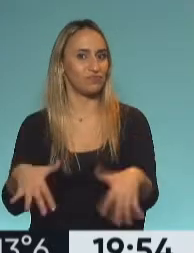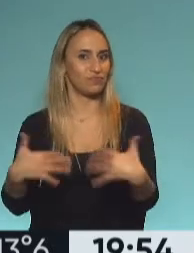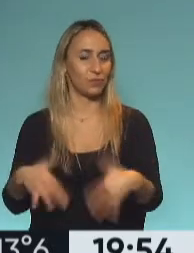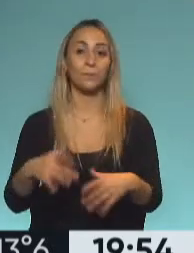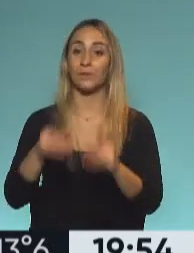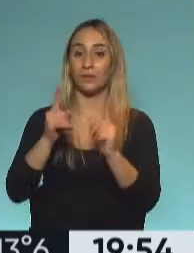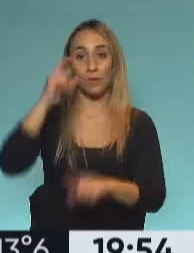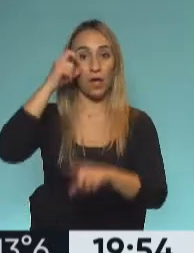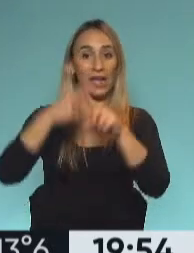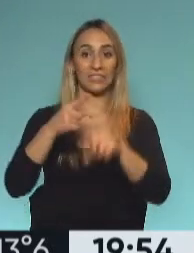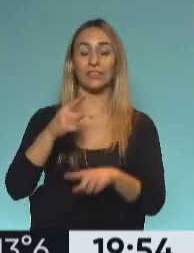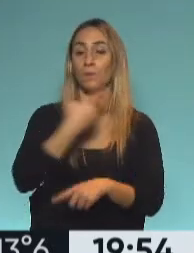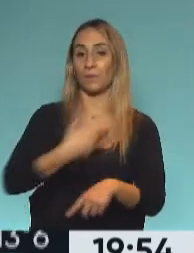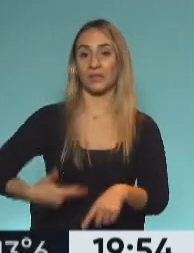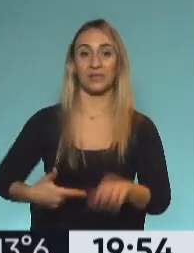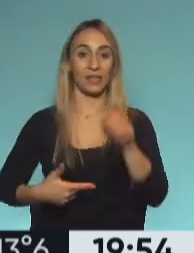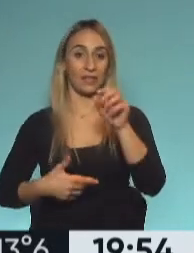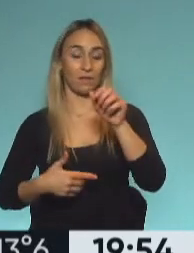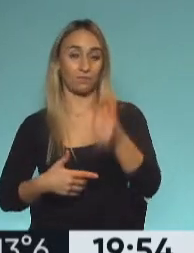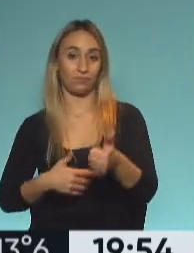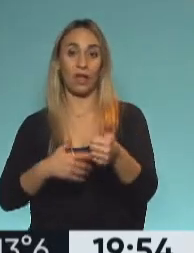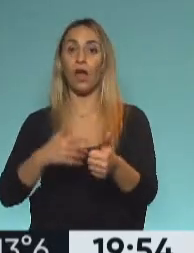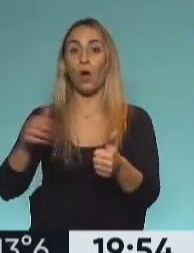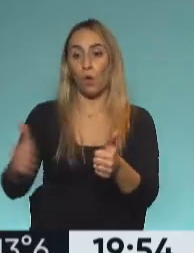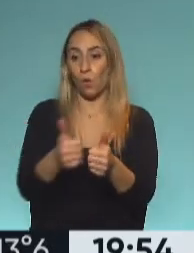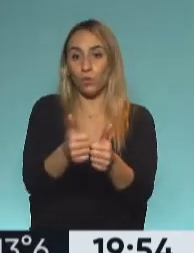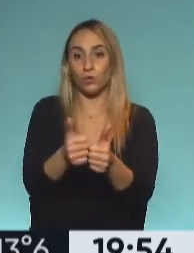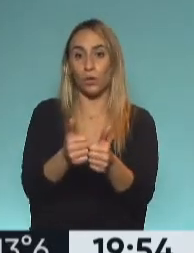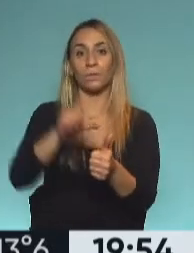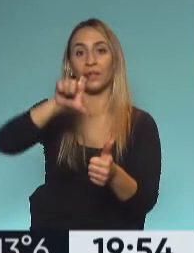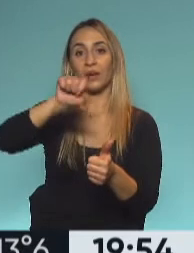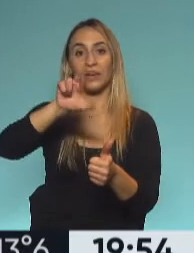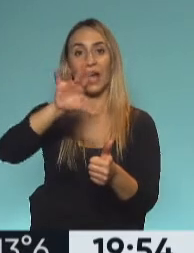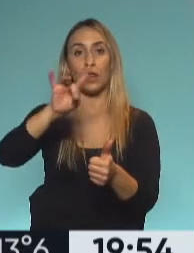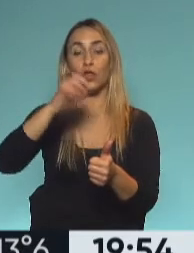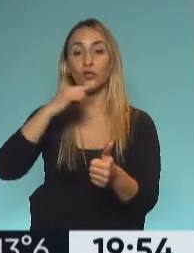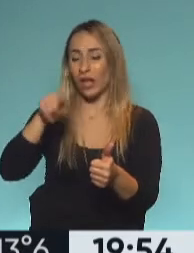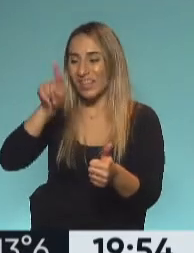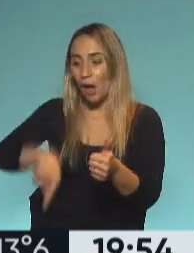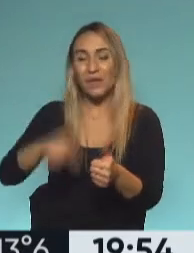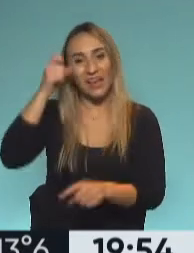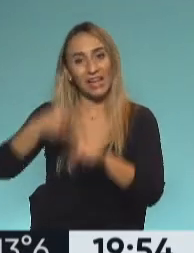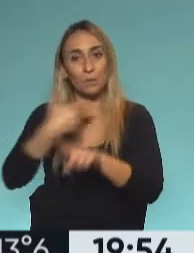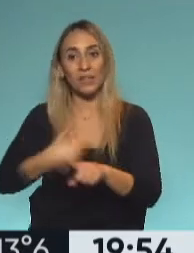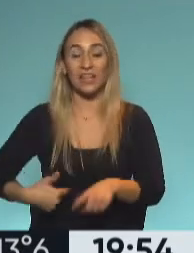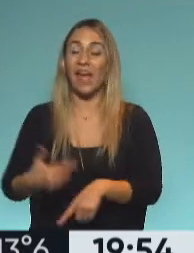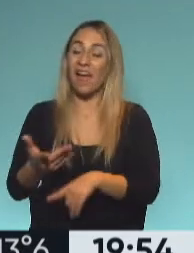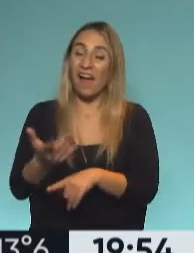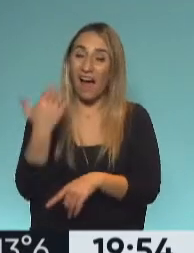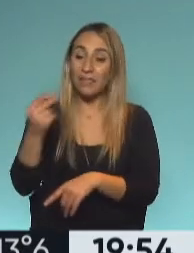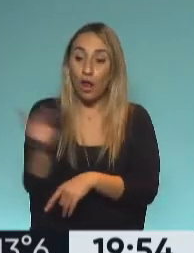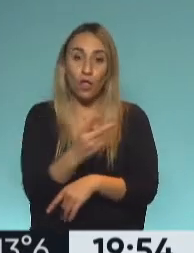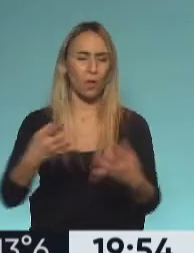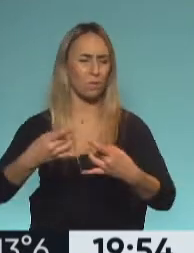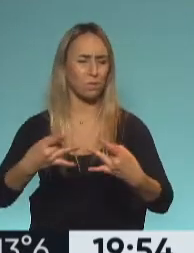expresidente junto a el otro expresidente, Fernando Enrique Cardoso, que son históricos rivales y la tenemos por ahí, la